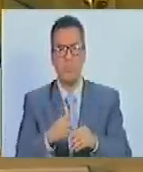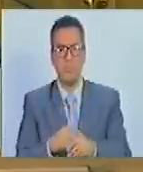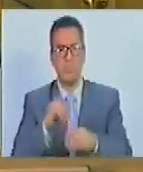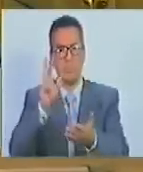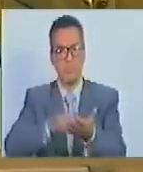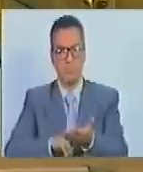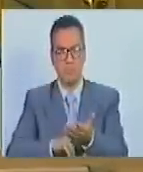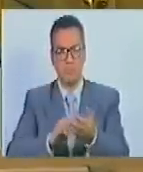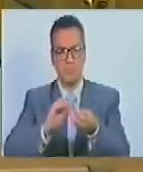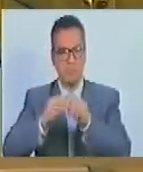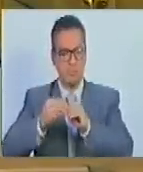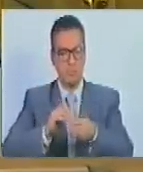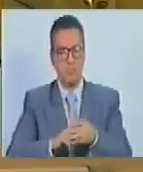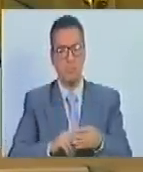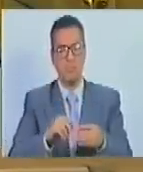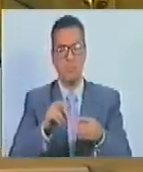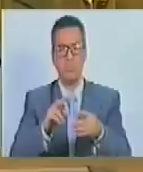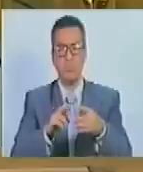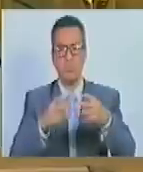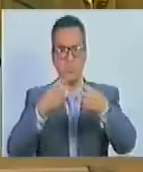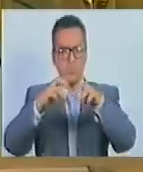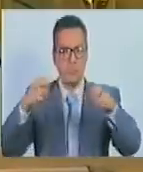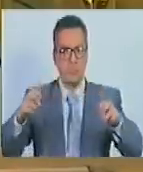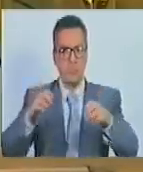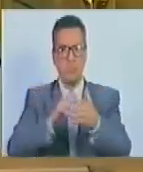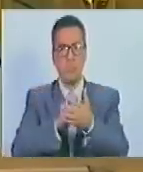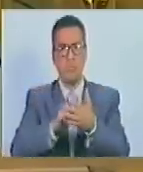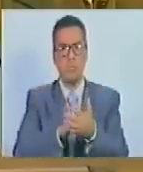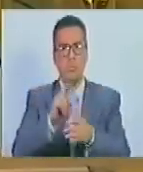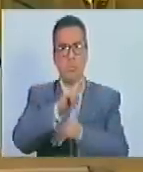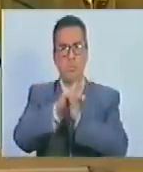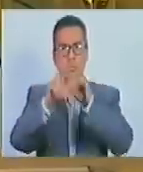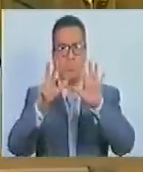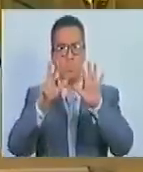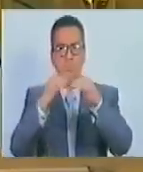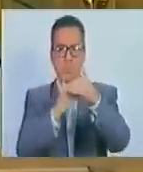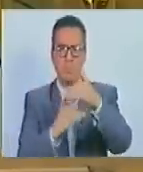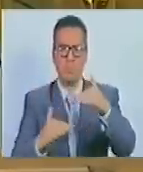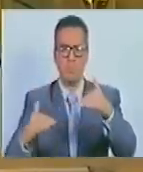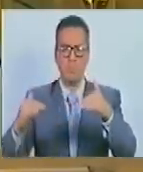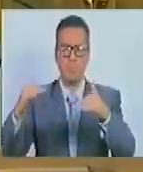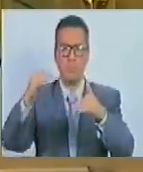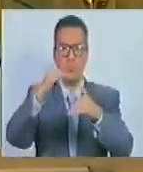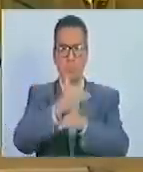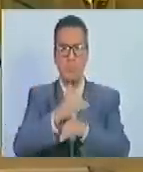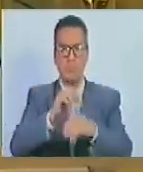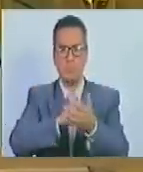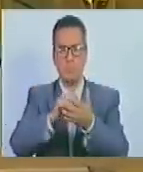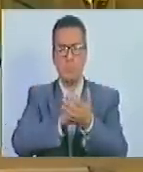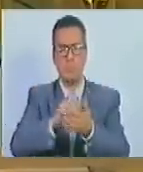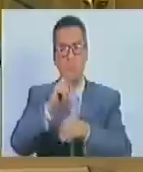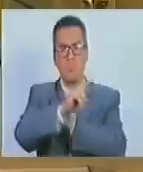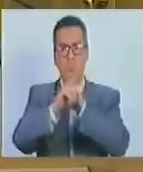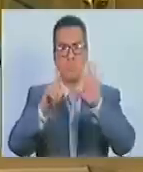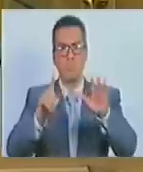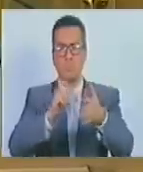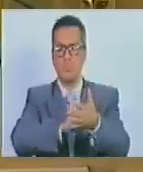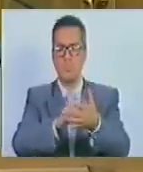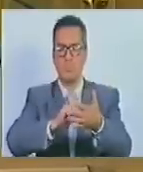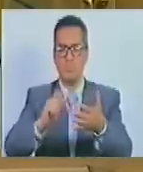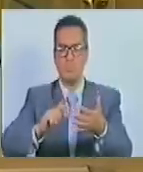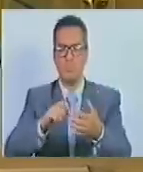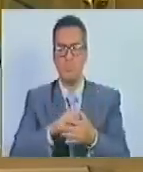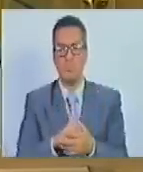aprobar con modificación la denominación del epígrafe del artículo veintiocho que pasa a ser el epígrafe del artículo veintiséis quedando redactado